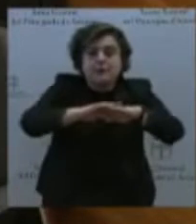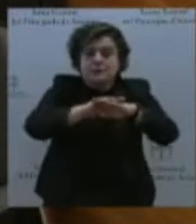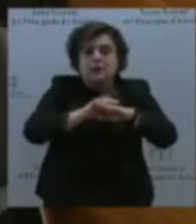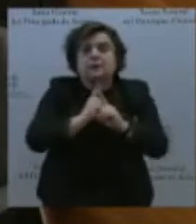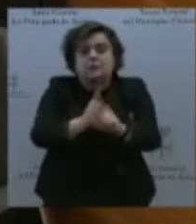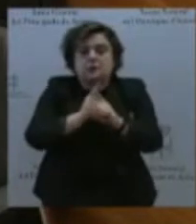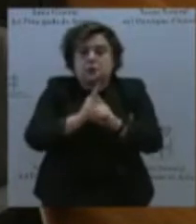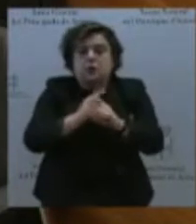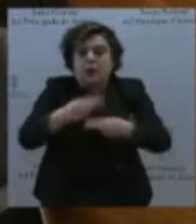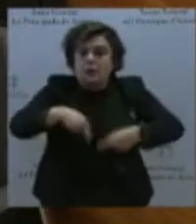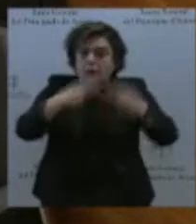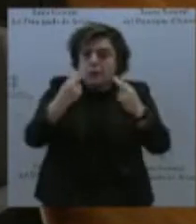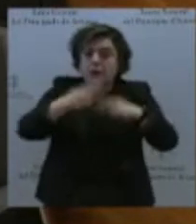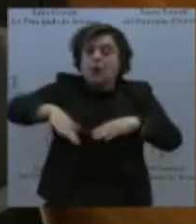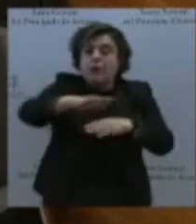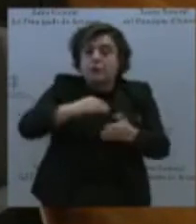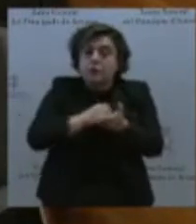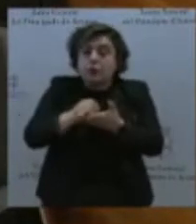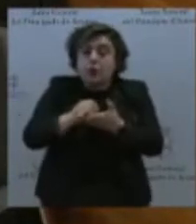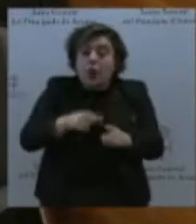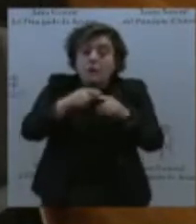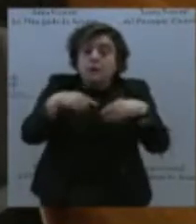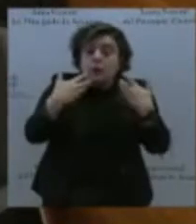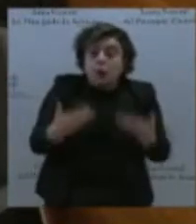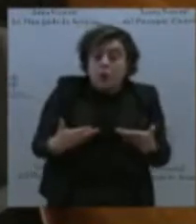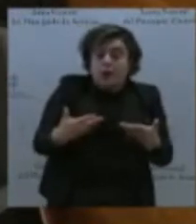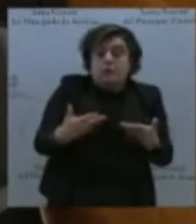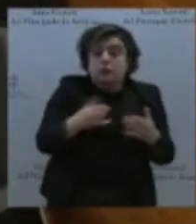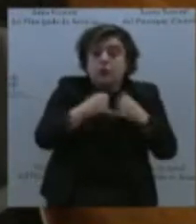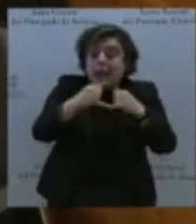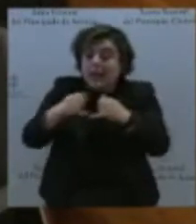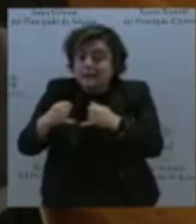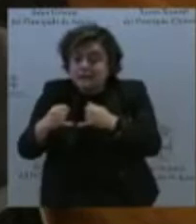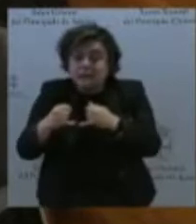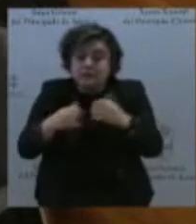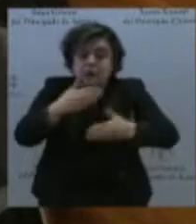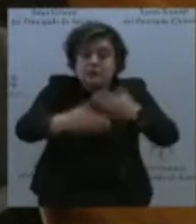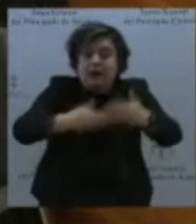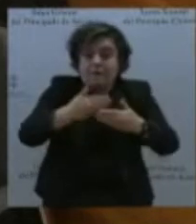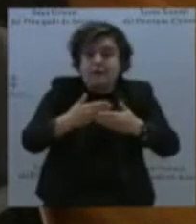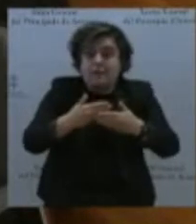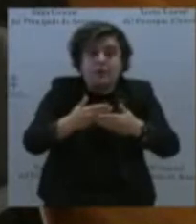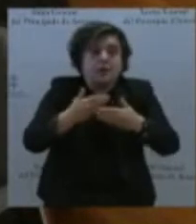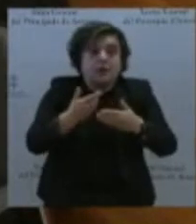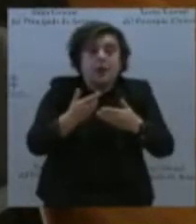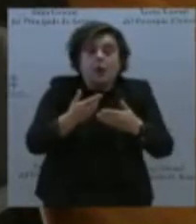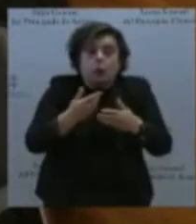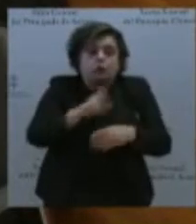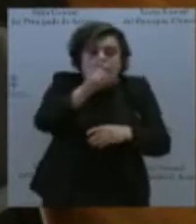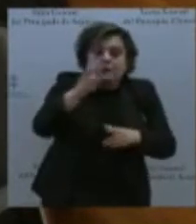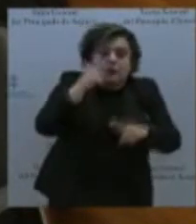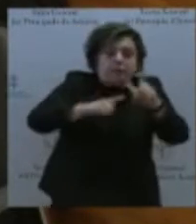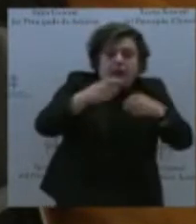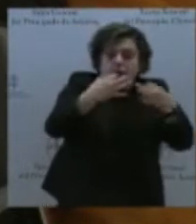Pues que las líneas de transporte escolar avancen en el uso compartido de alumnado y viajeros en general, aumentando las rutas y las frecuencias, para